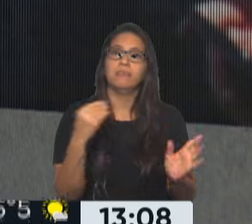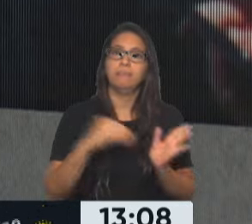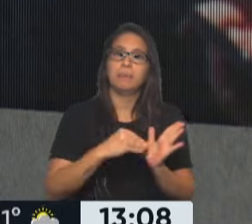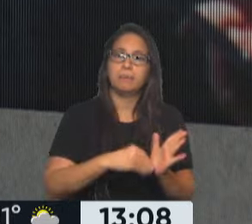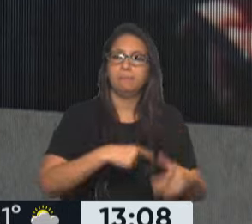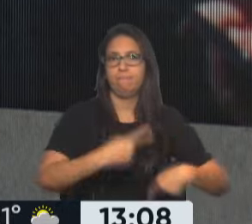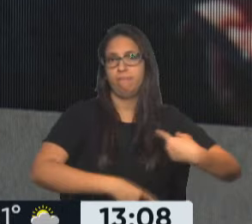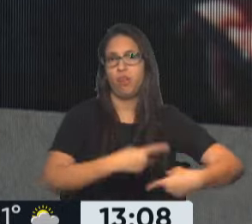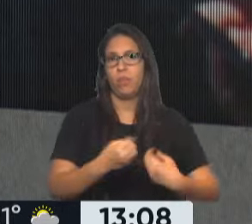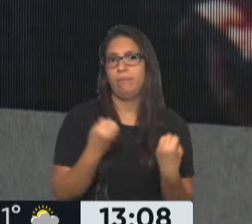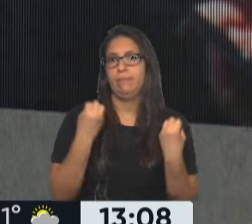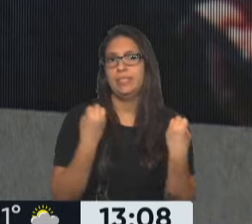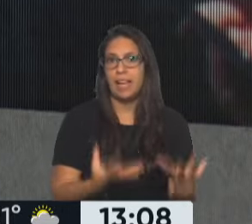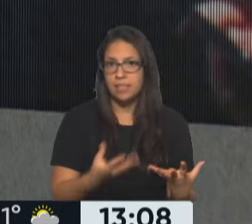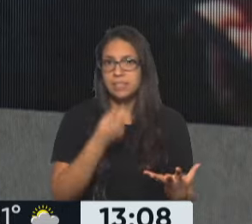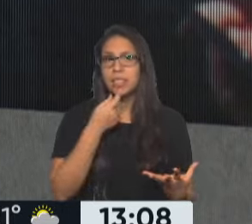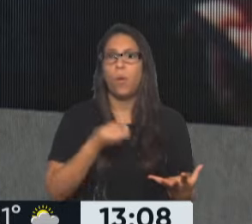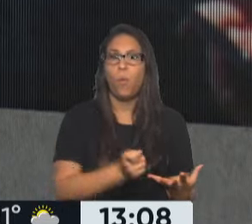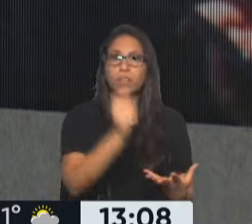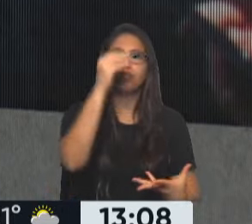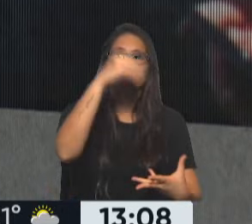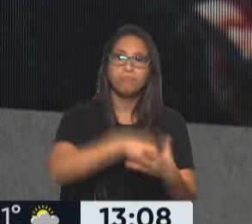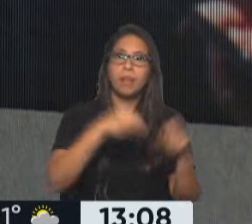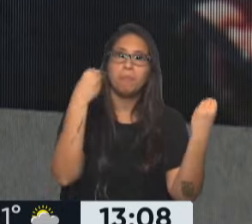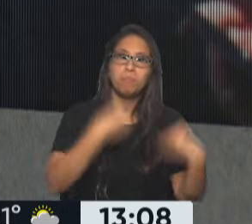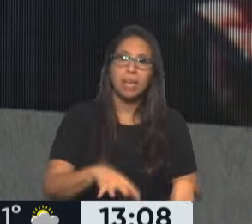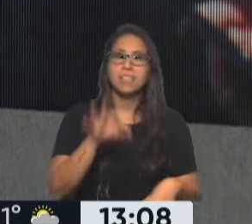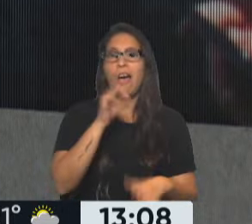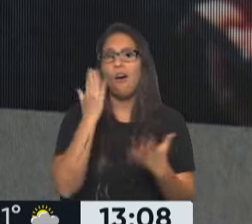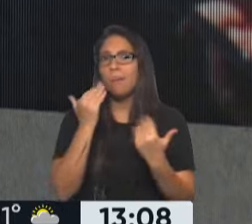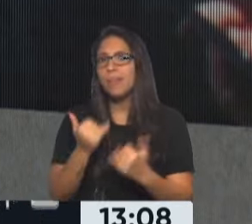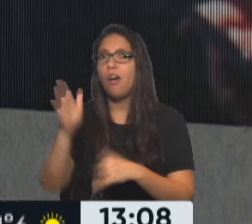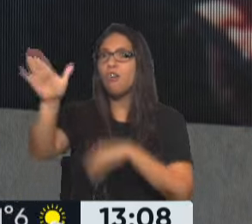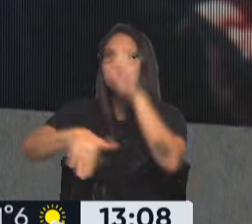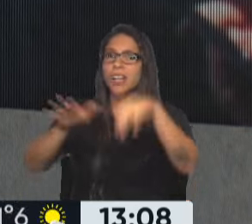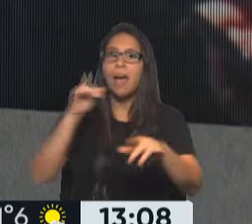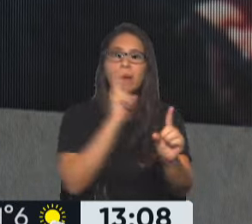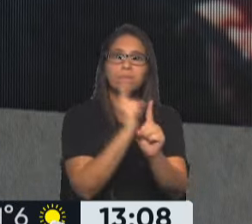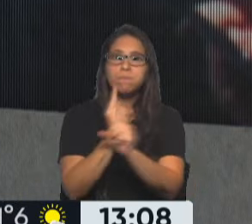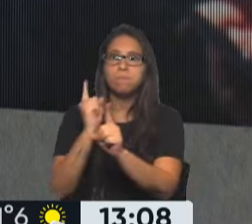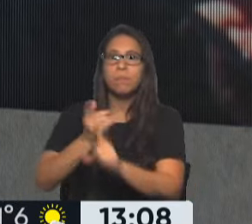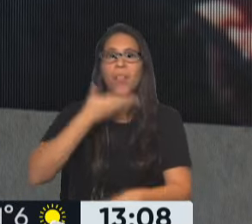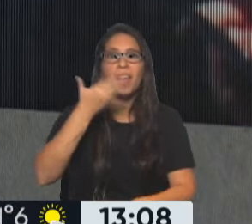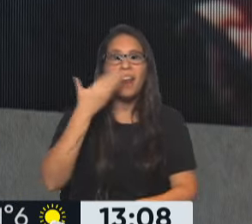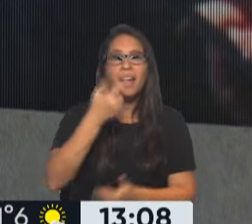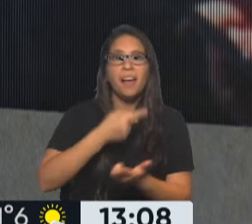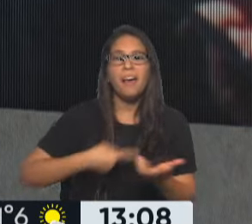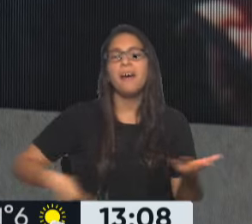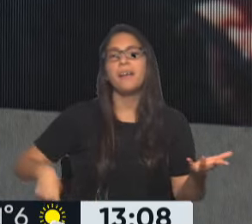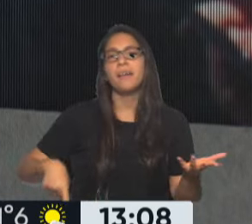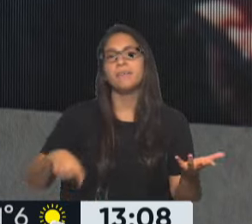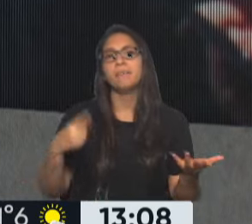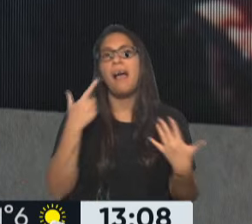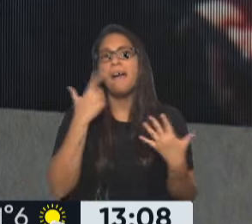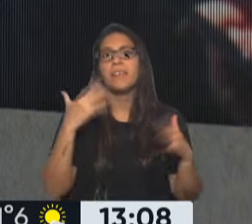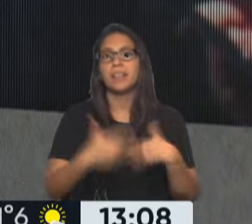causa una vez que llegue a una instancia judicial, concreta, cuando haya indagatorias y cuando haya declaraciones más allá de la denuncia